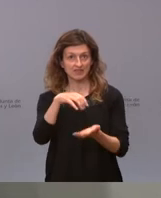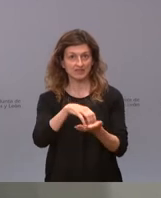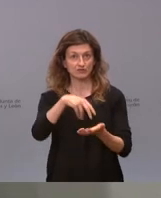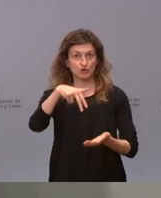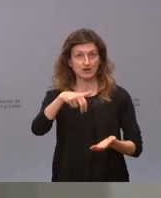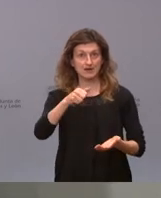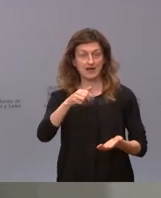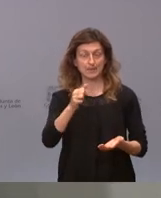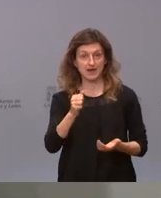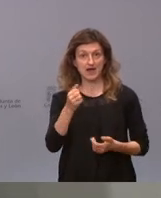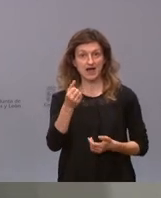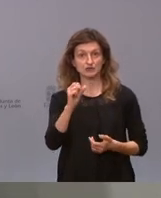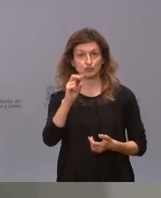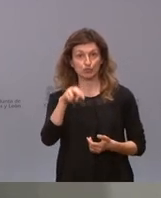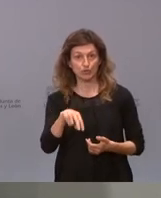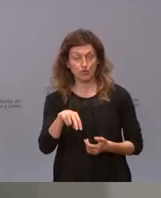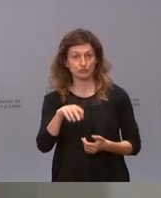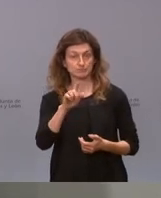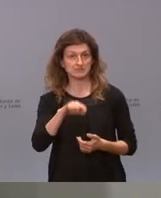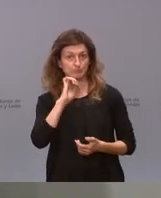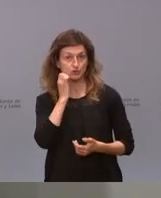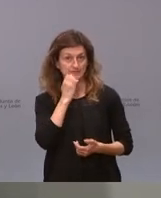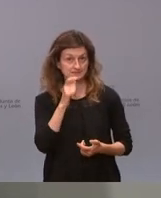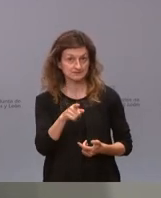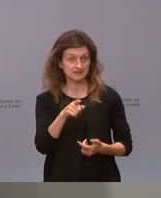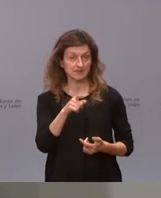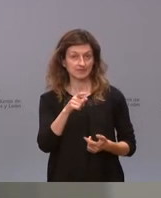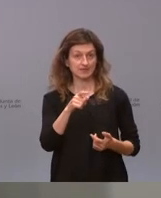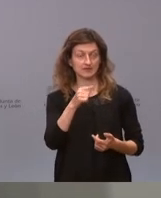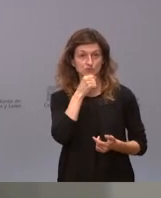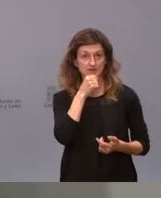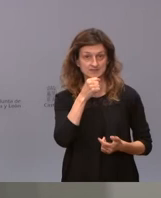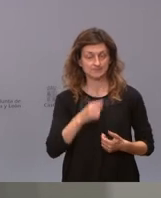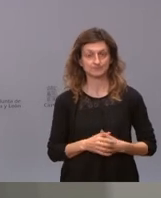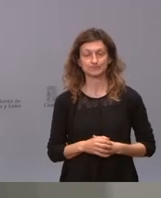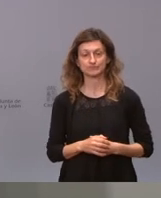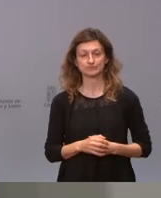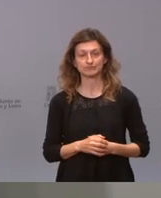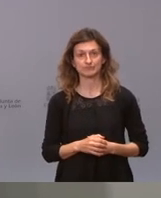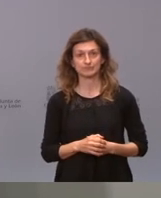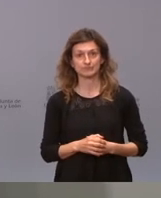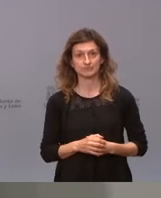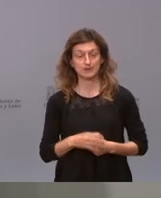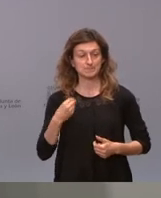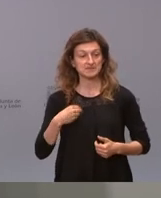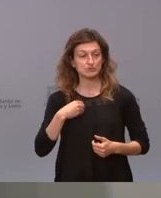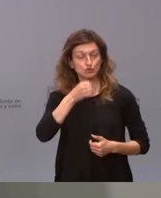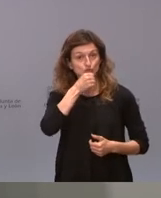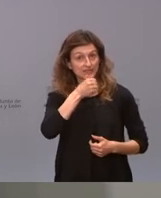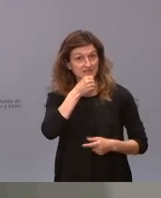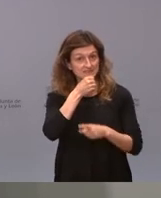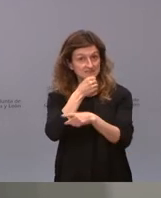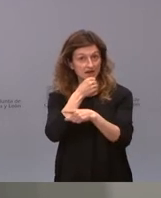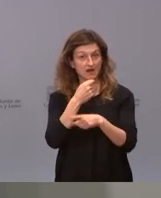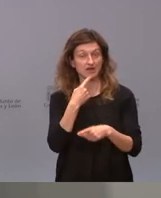asunción y la queja del partido socialista ¿es el mismo partido socialista que se opone